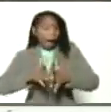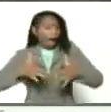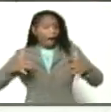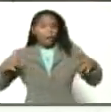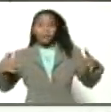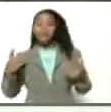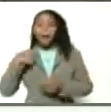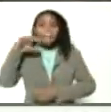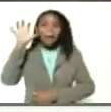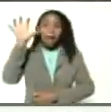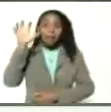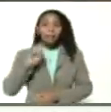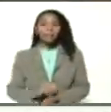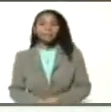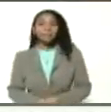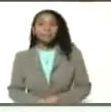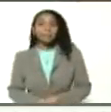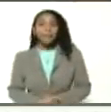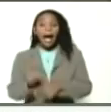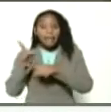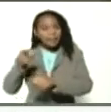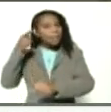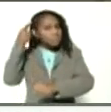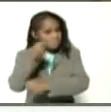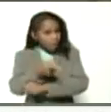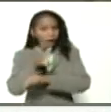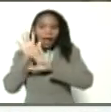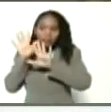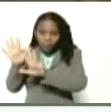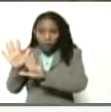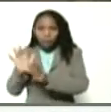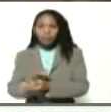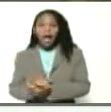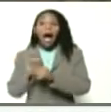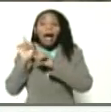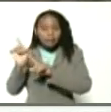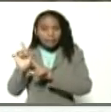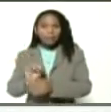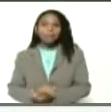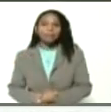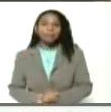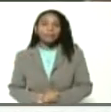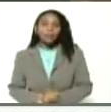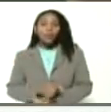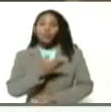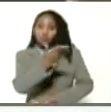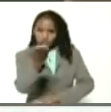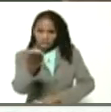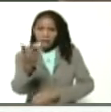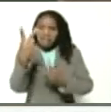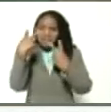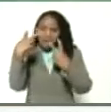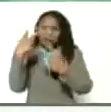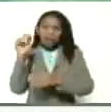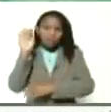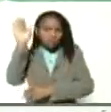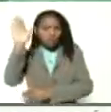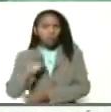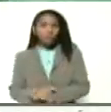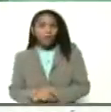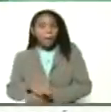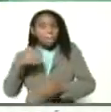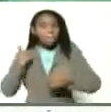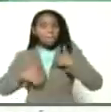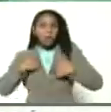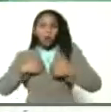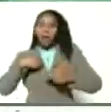nuestra patria. Así debe ser. Así será. Ustedes lo verán. Bueno, miércoles, miércoles